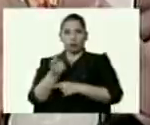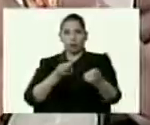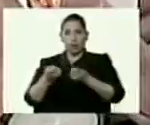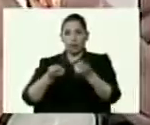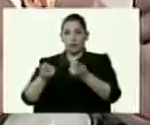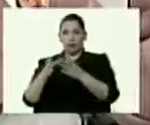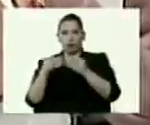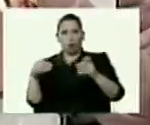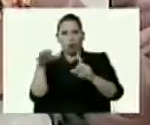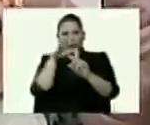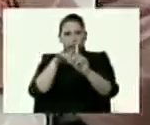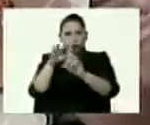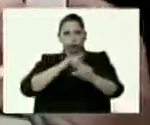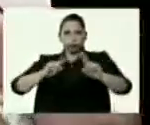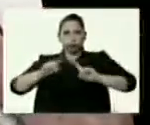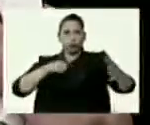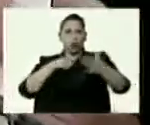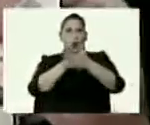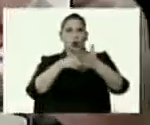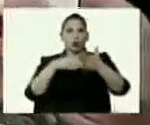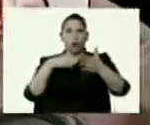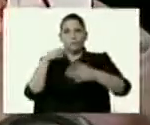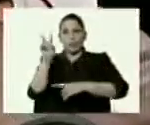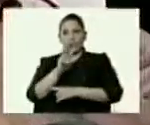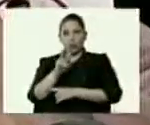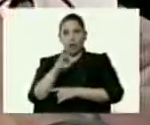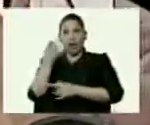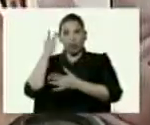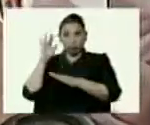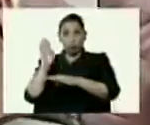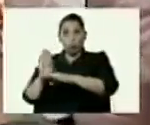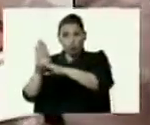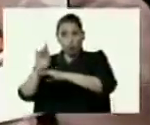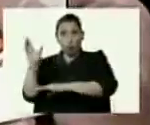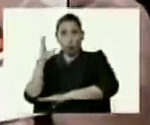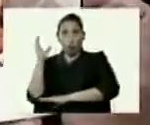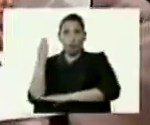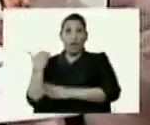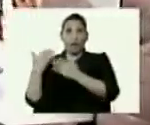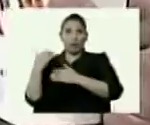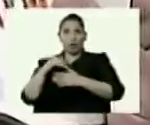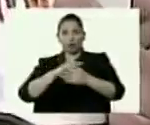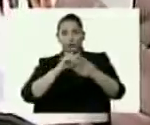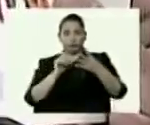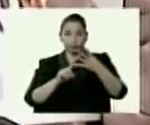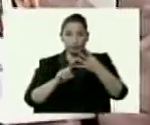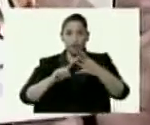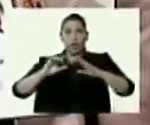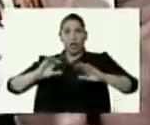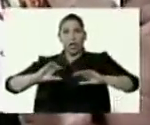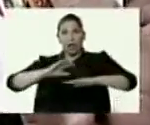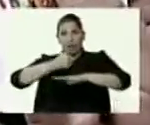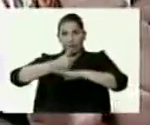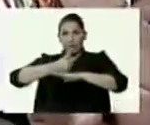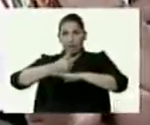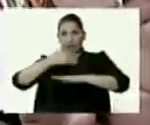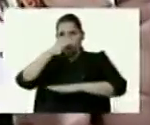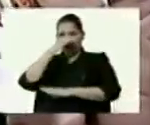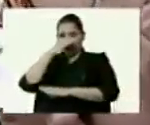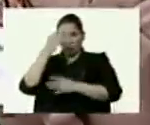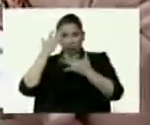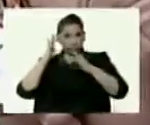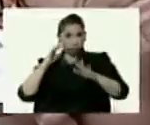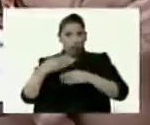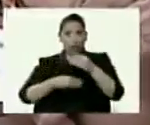acciones conspirativas y golpistas contra Venezuela, estaba en Colombia. Al actual jefe de los terroristas que intentó perpetrar